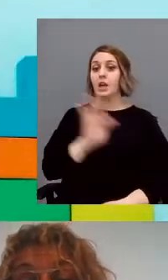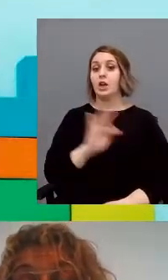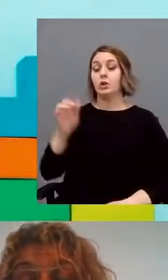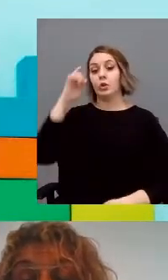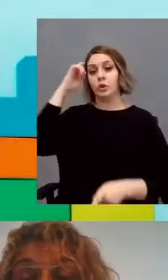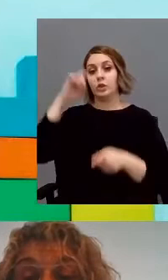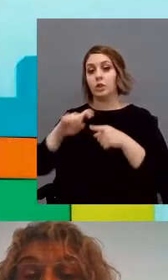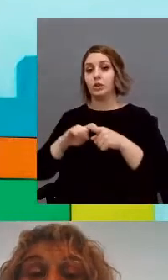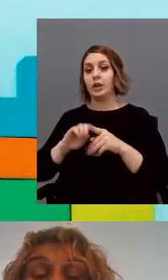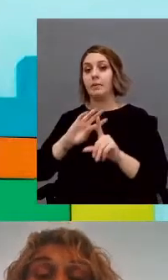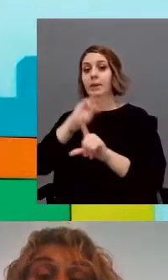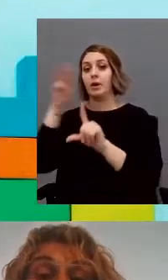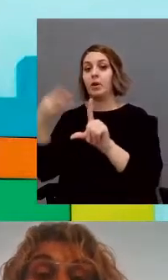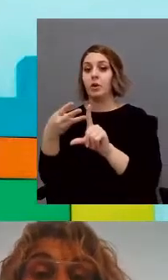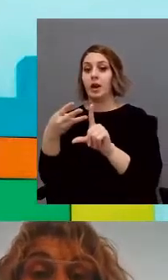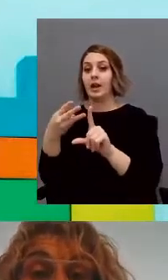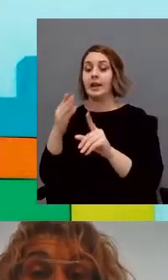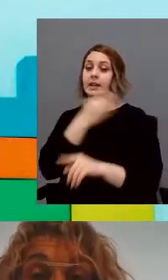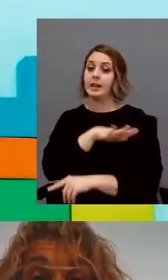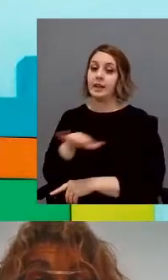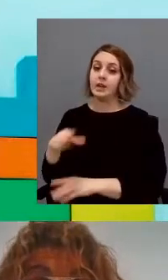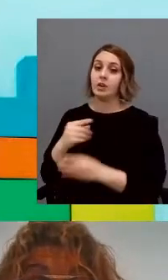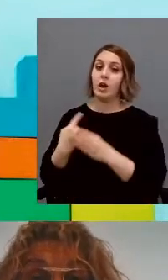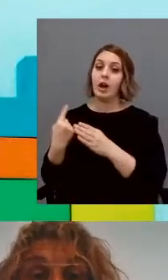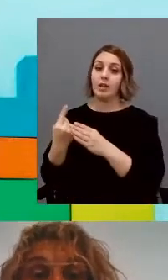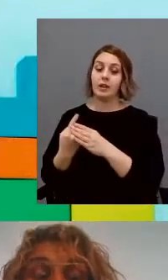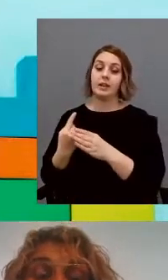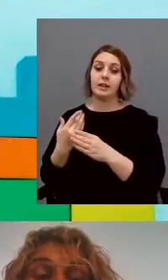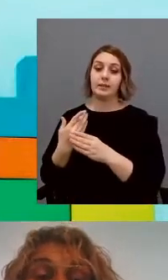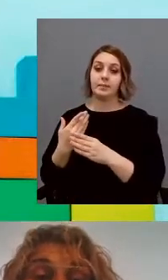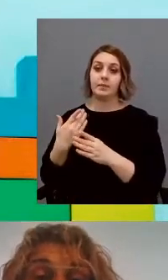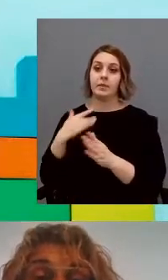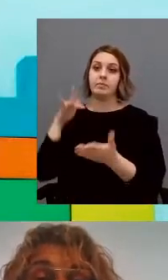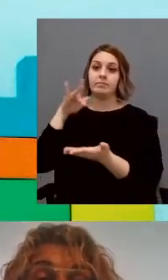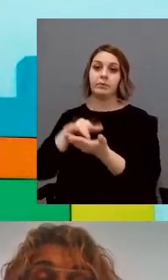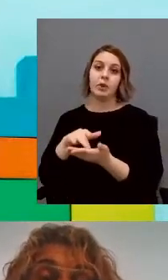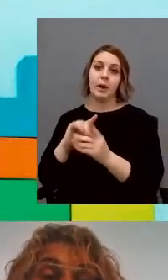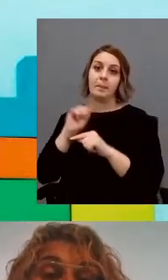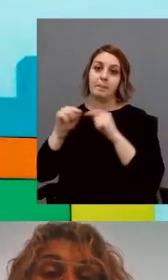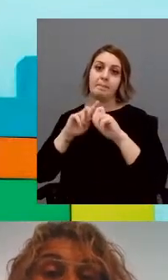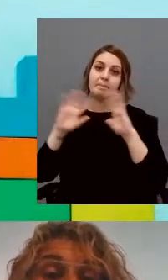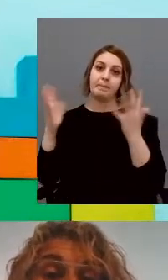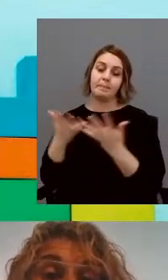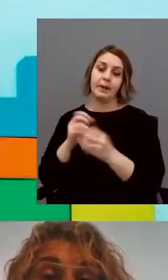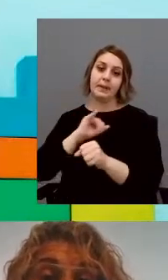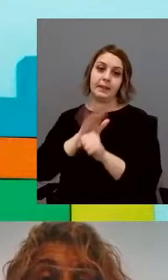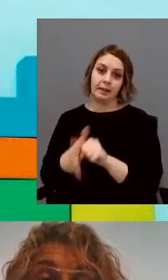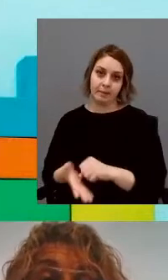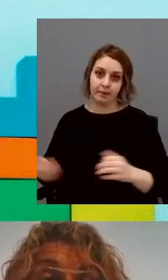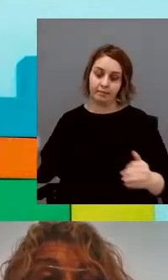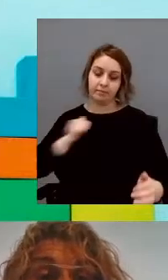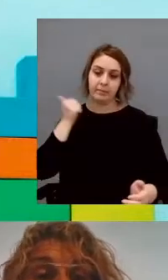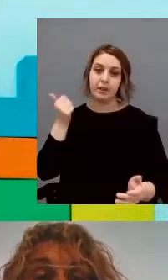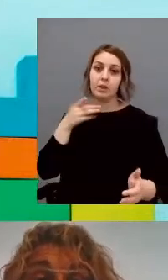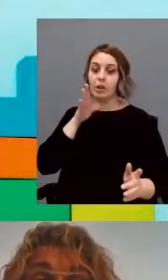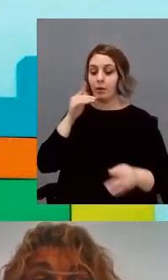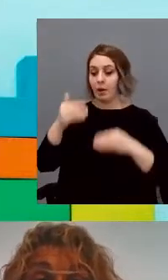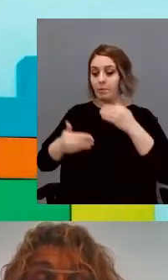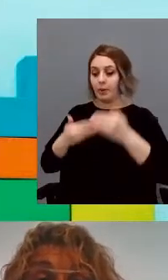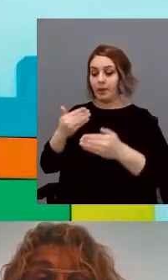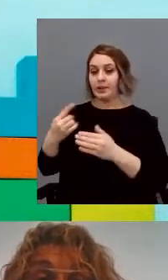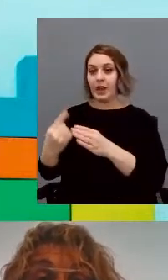psicoterapia online con niños y adolescentes con TEA, nos cogió lo que es la pandemia. Entonces, nosotros, claro, fue un proceso de